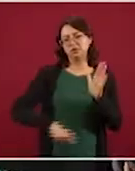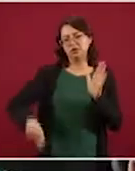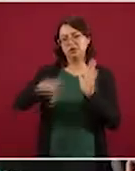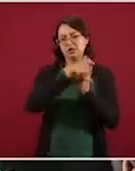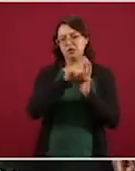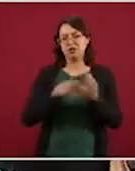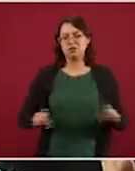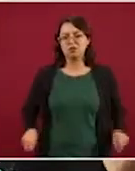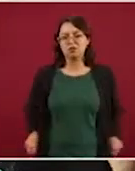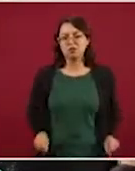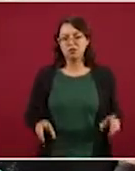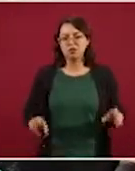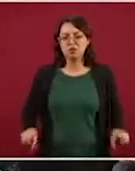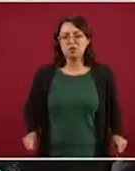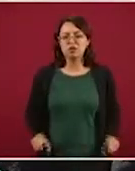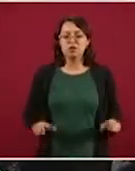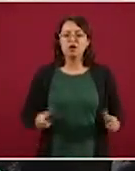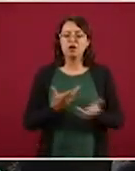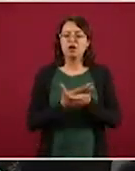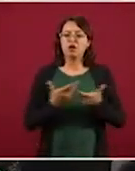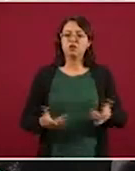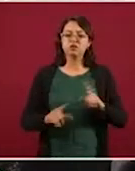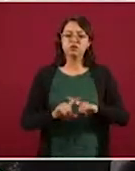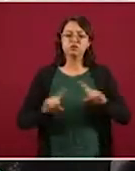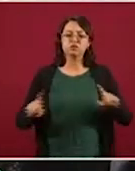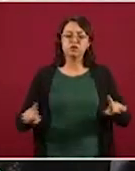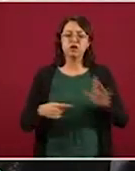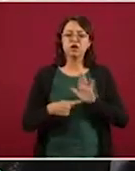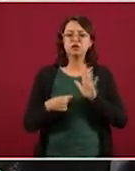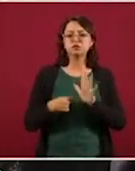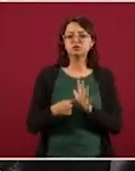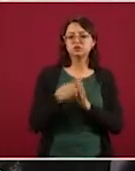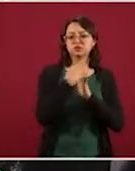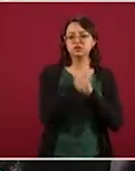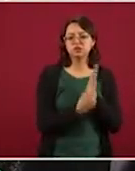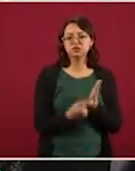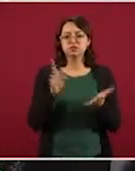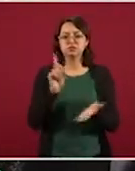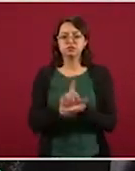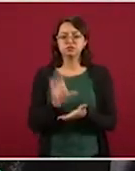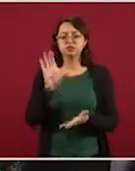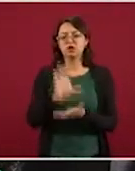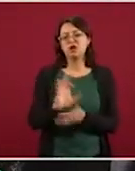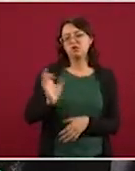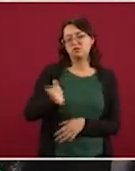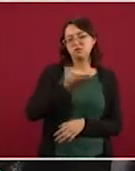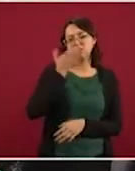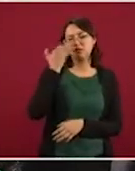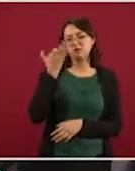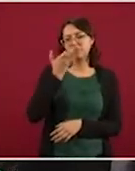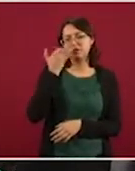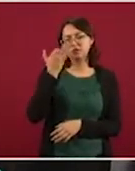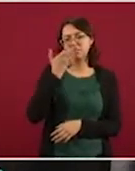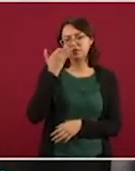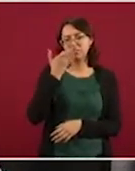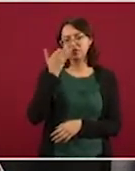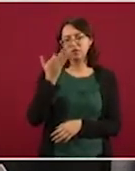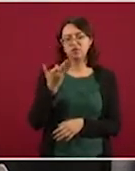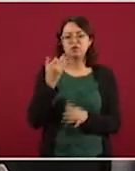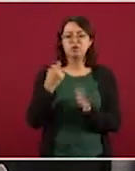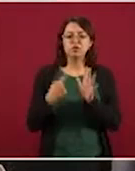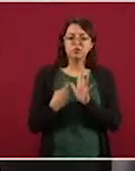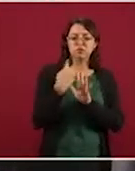discapacidad. Y en nuestro logotipo tenemos las cinco discapacidades, es una flor porque de otra manera